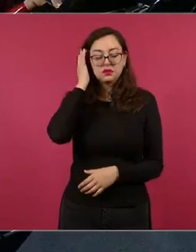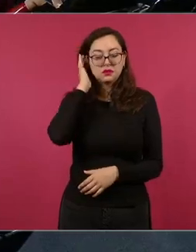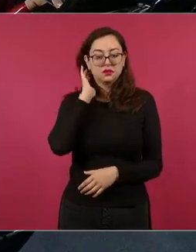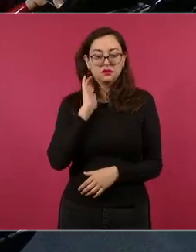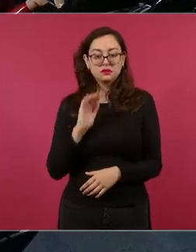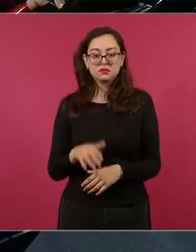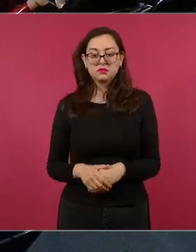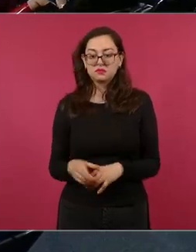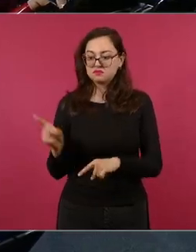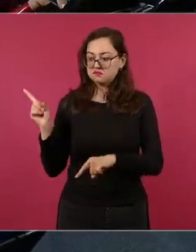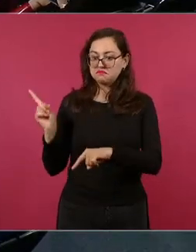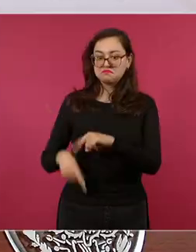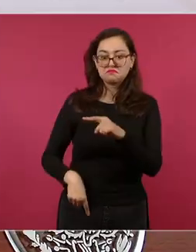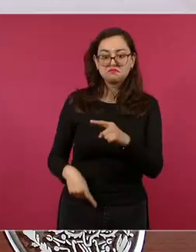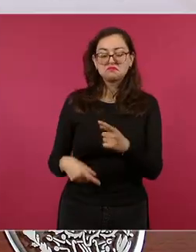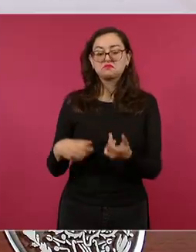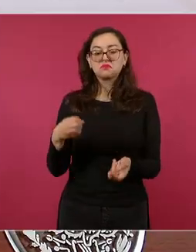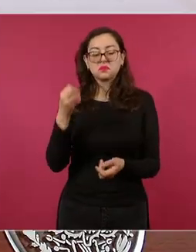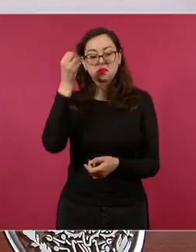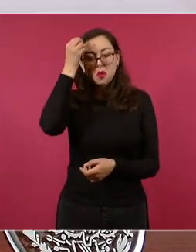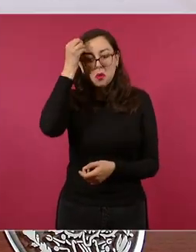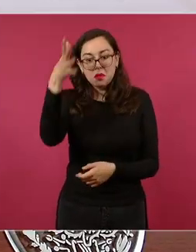ya ni había